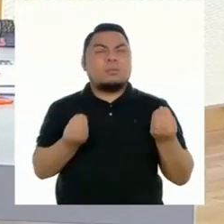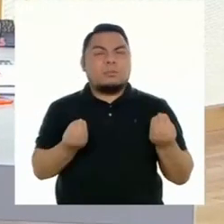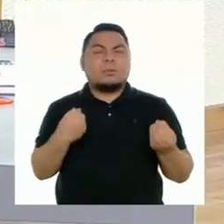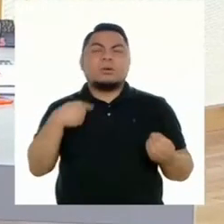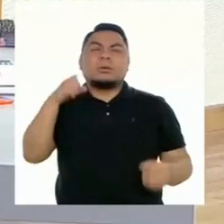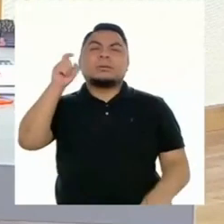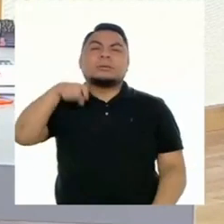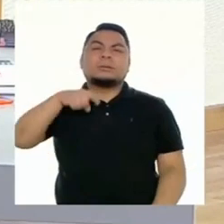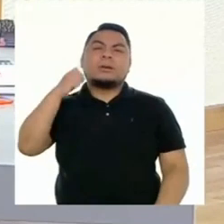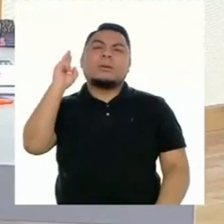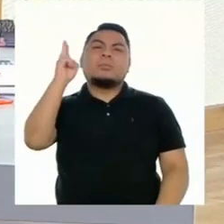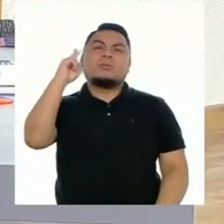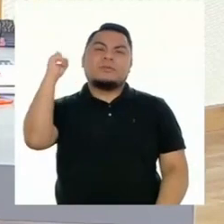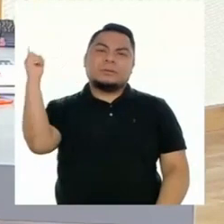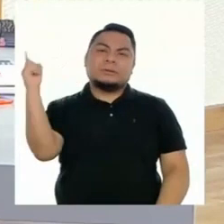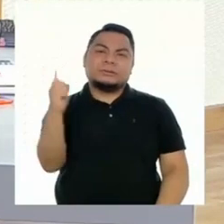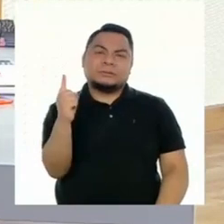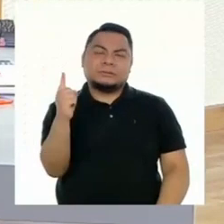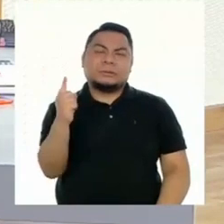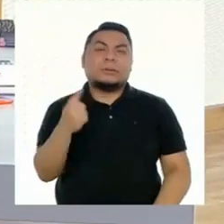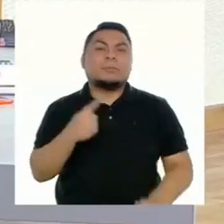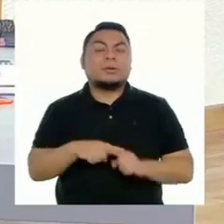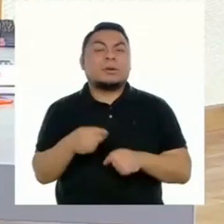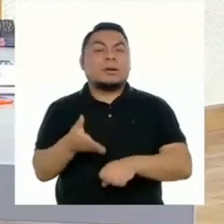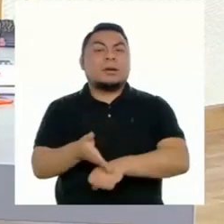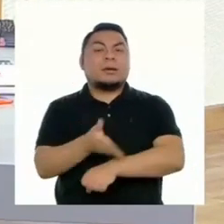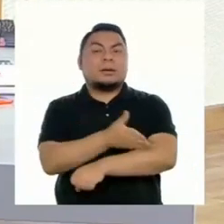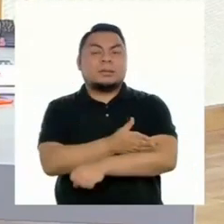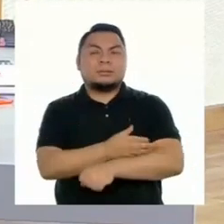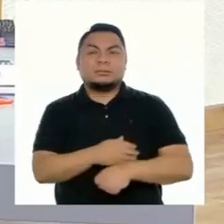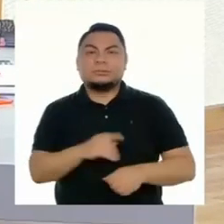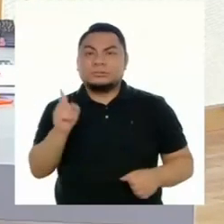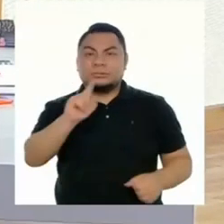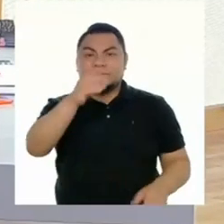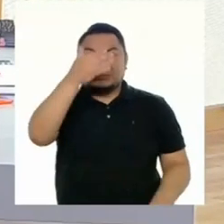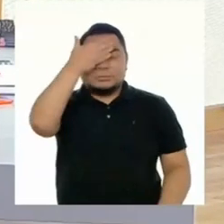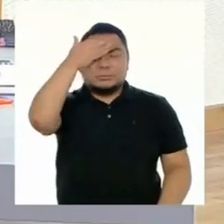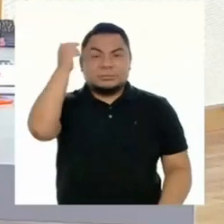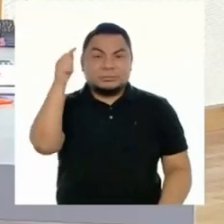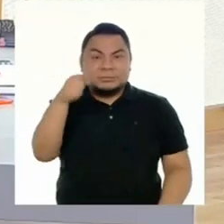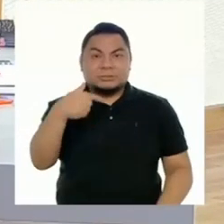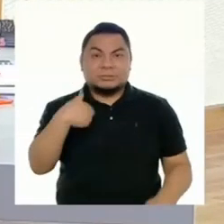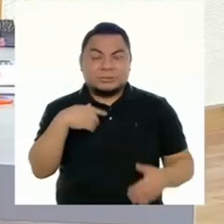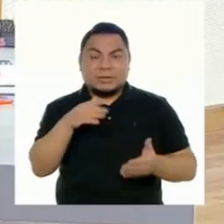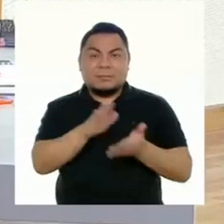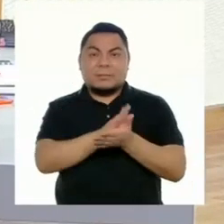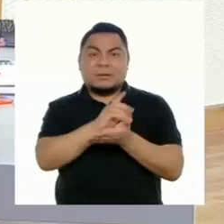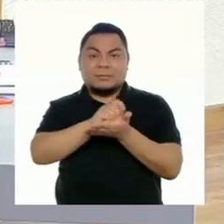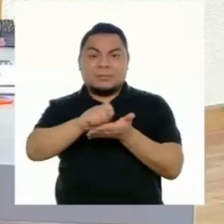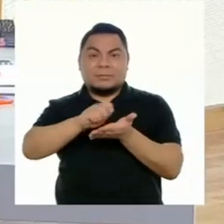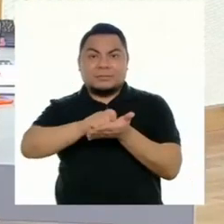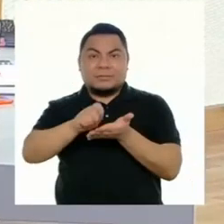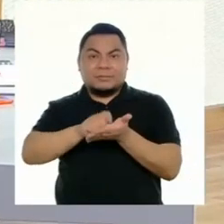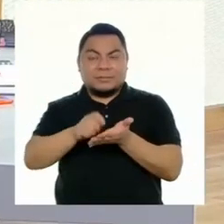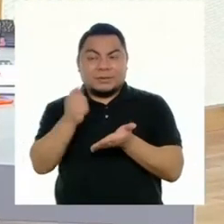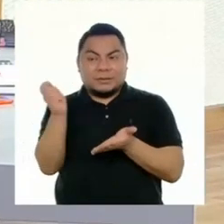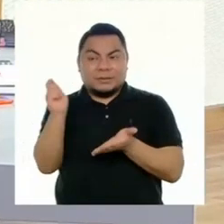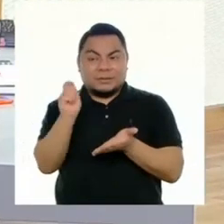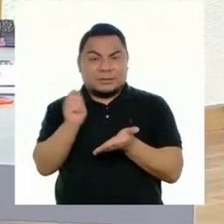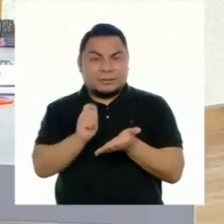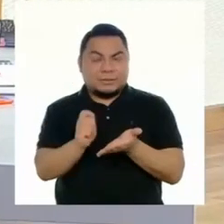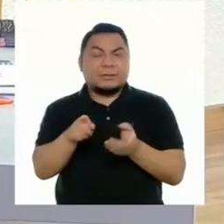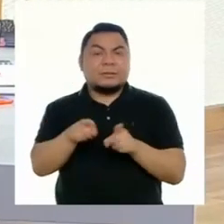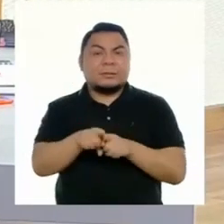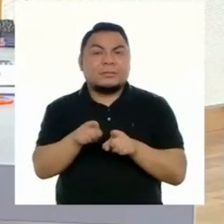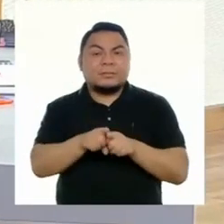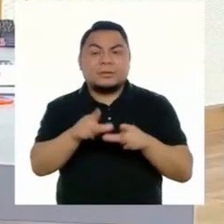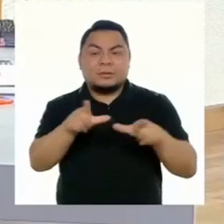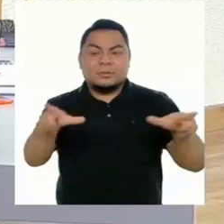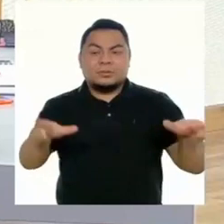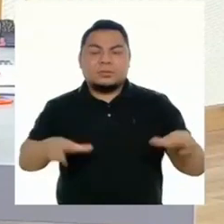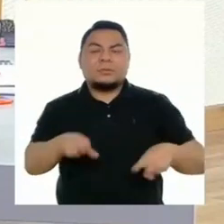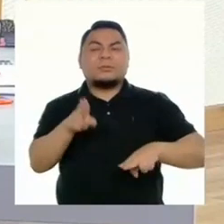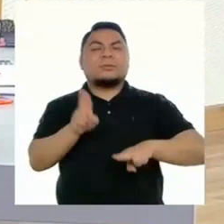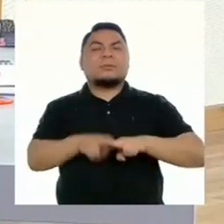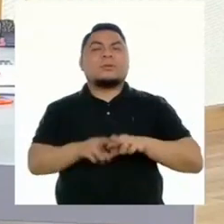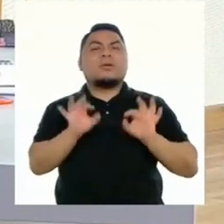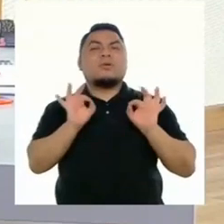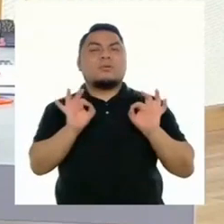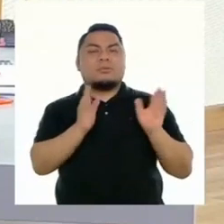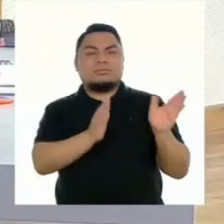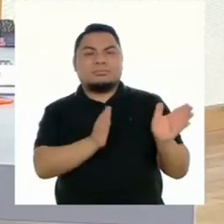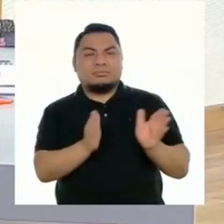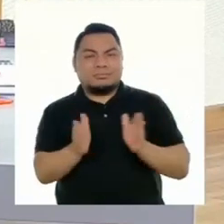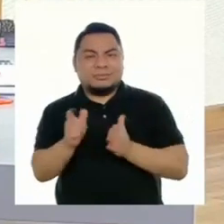necesitar de la profesora. Pero antes de empezar, no se olviden de tener lápiz y papel a la mano y también un espacio de trabajo